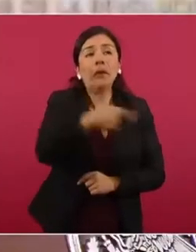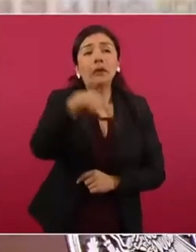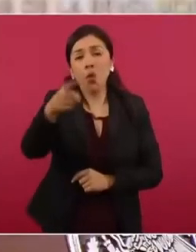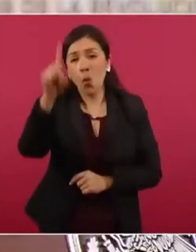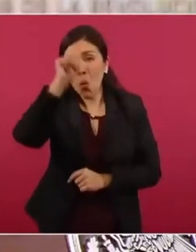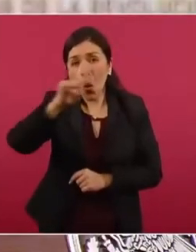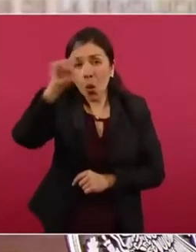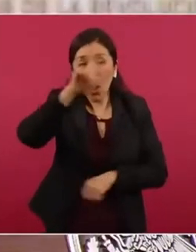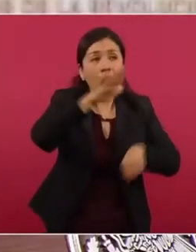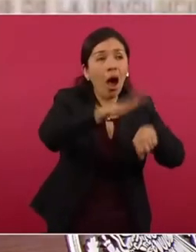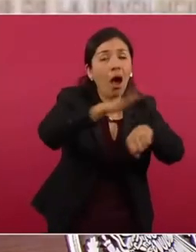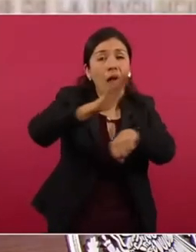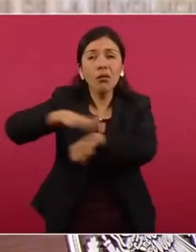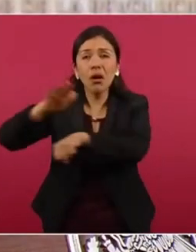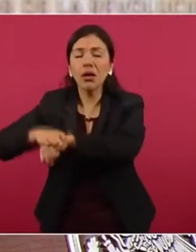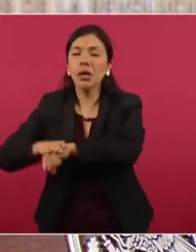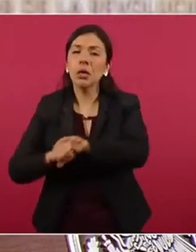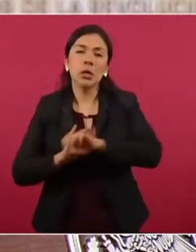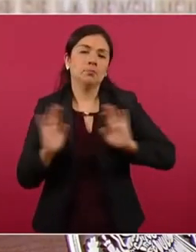o sea,